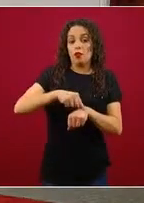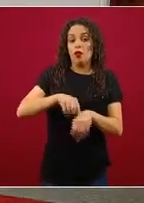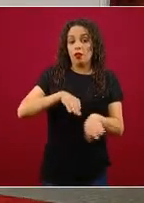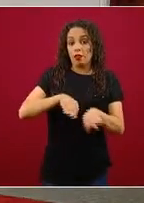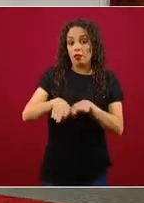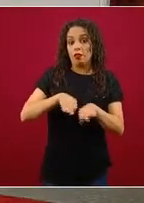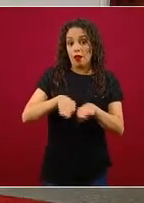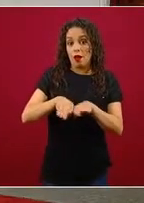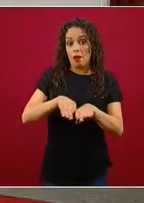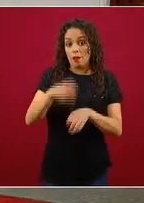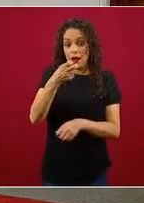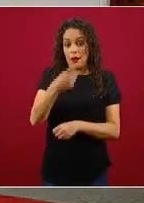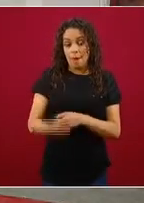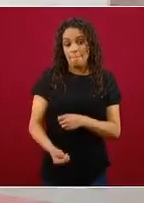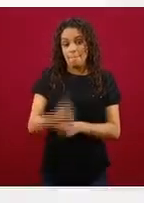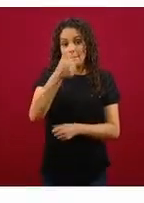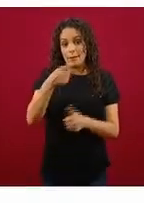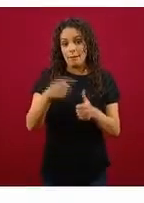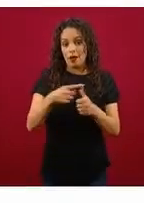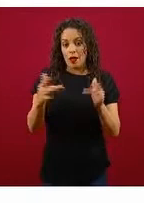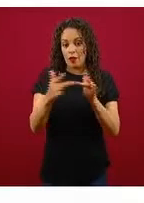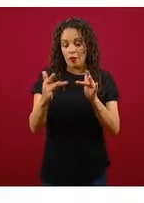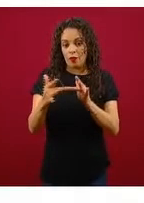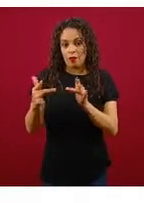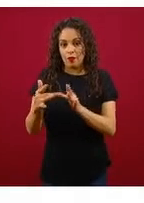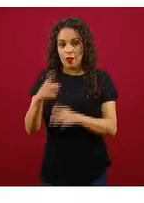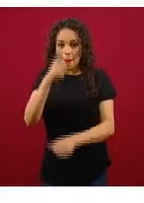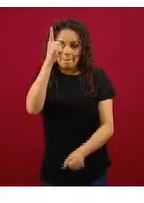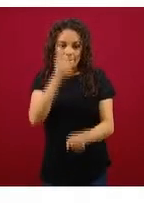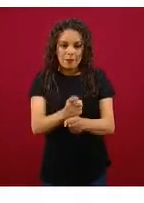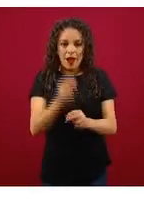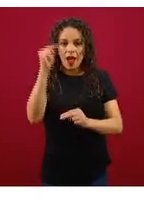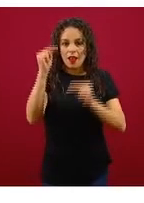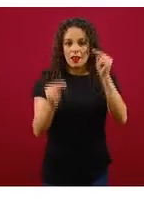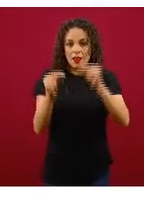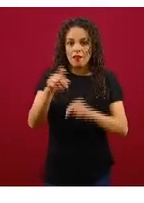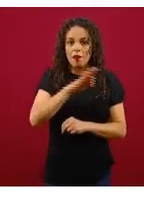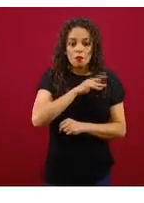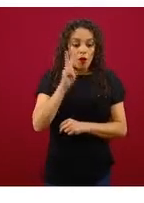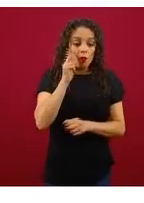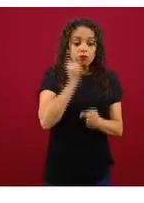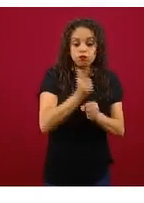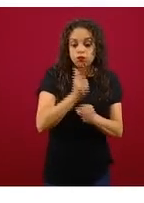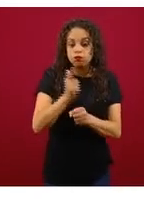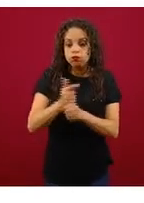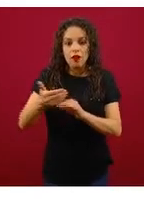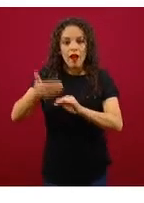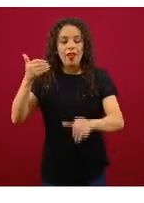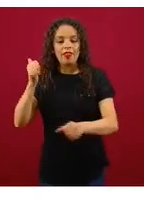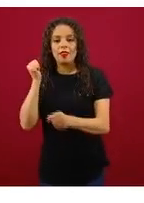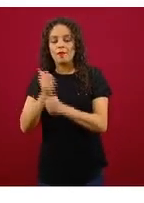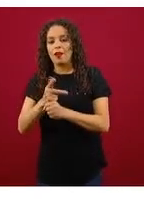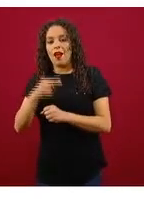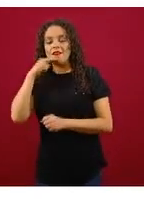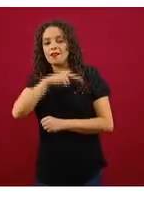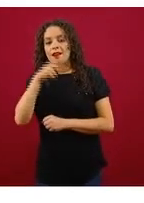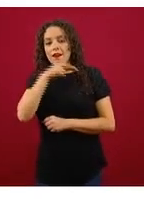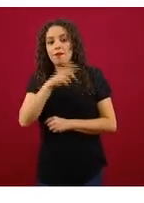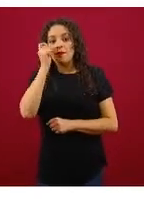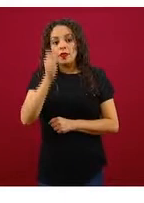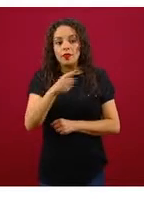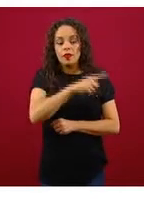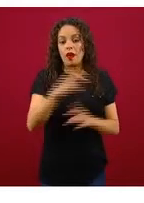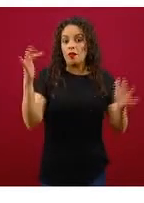el primer contacto, en el primer nivel, y rápido puedan identificar aquellos datos de alarma, aquellas personas con comorbilidades, darle